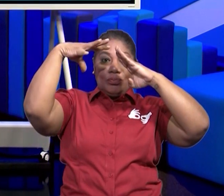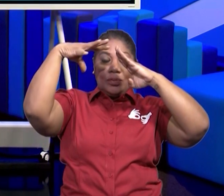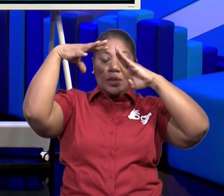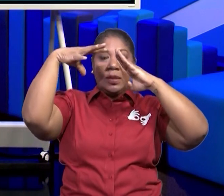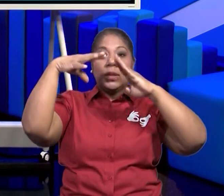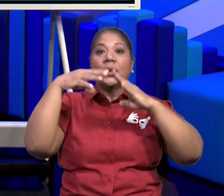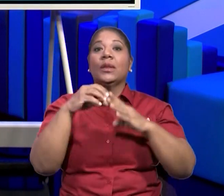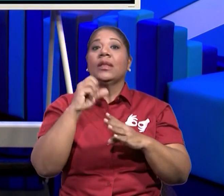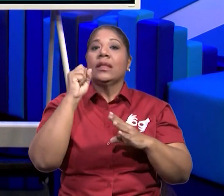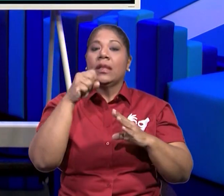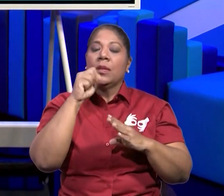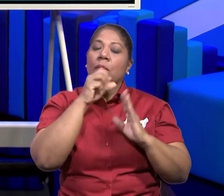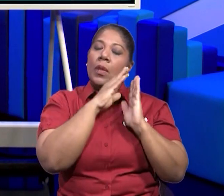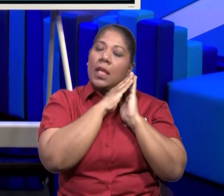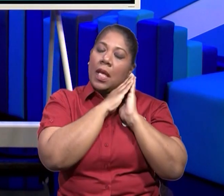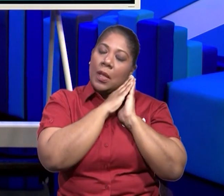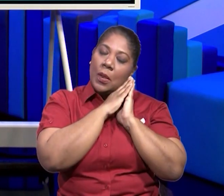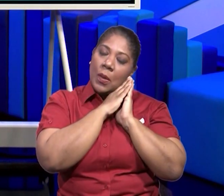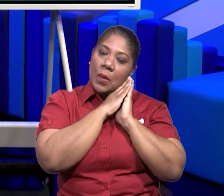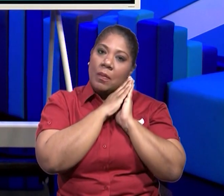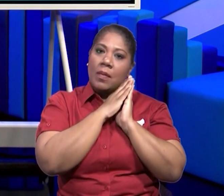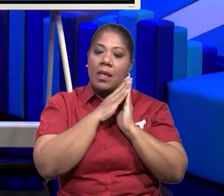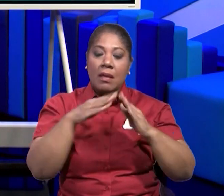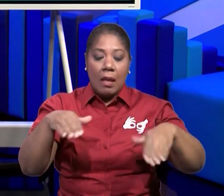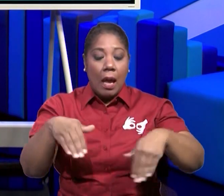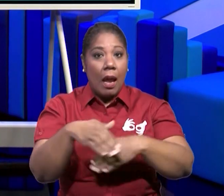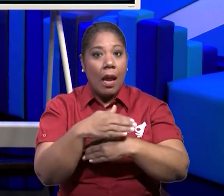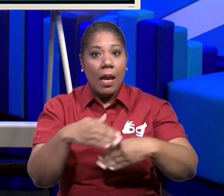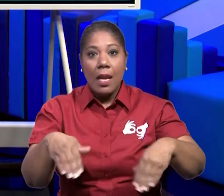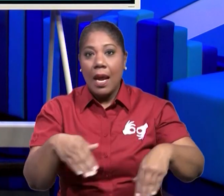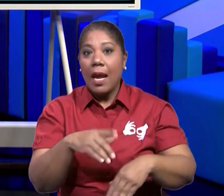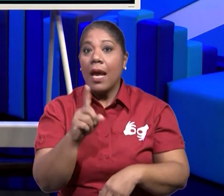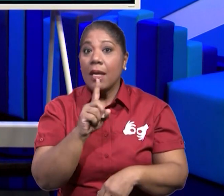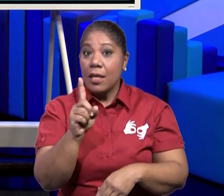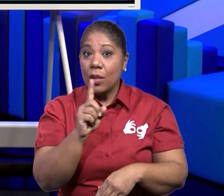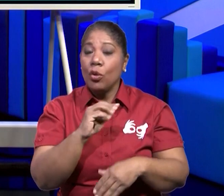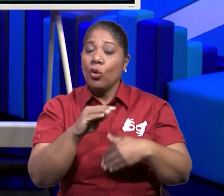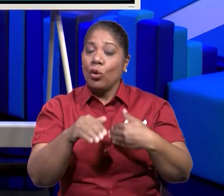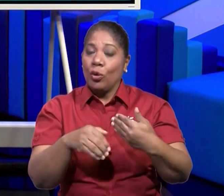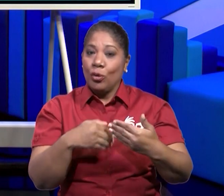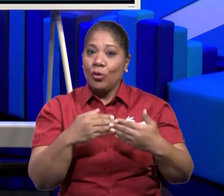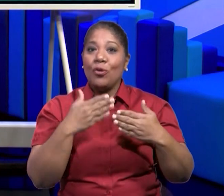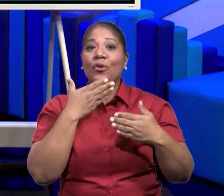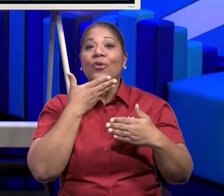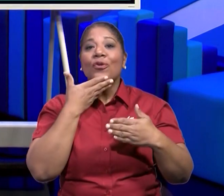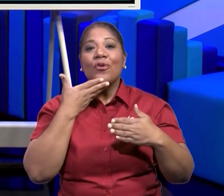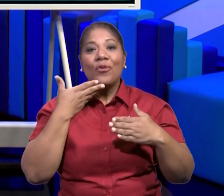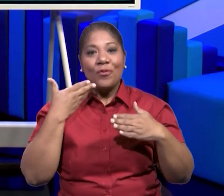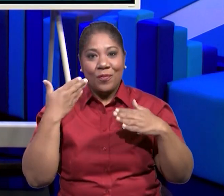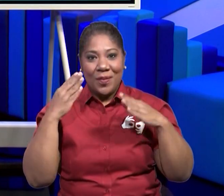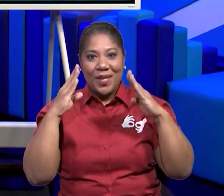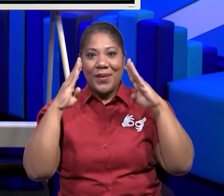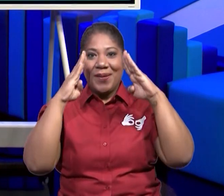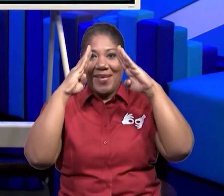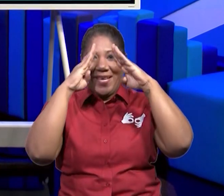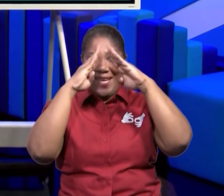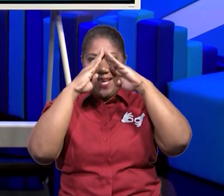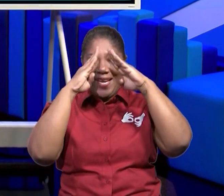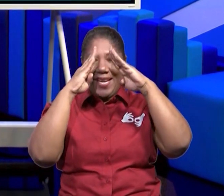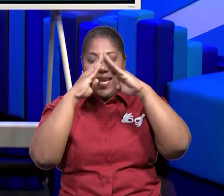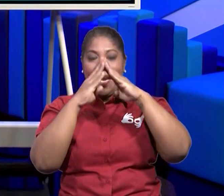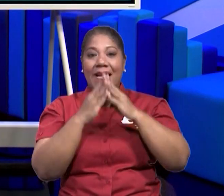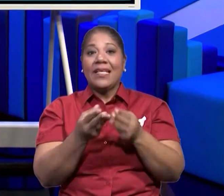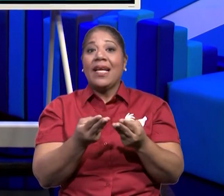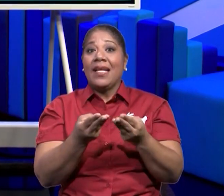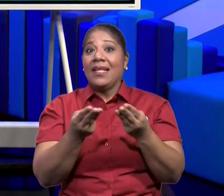existen tipos de vivienda de acuerdo a los materiales usados, como ya le habíamos mencionado, de arena,